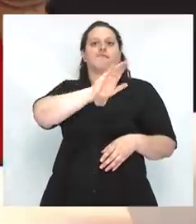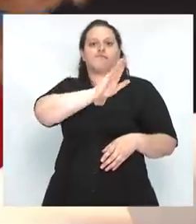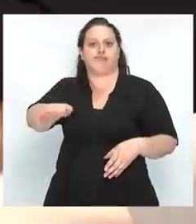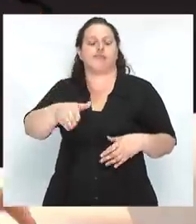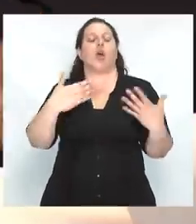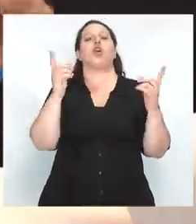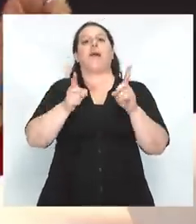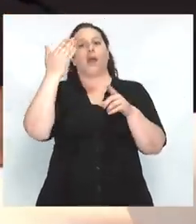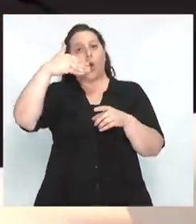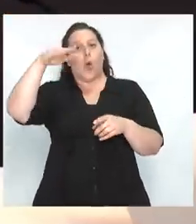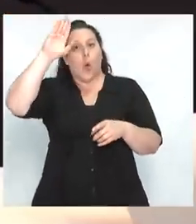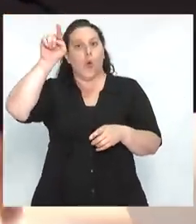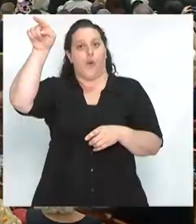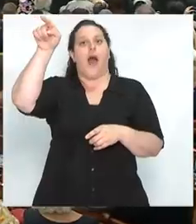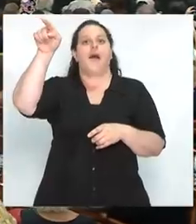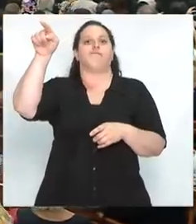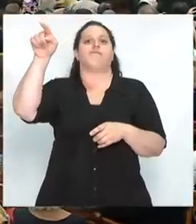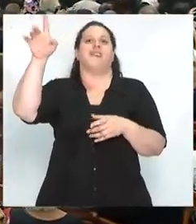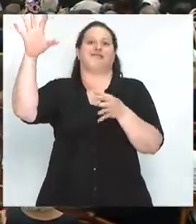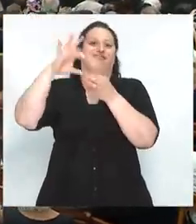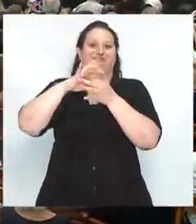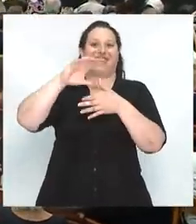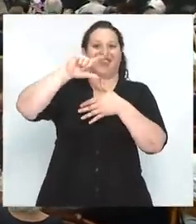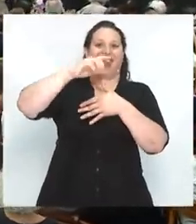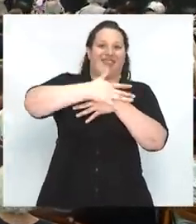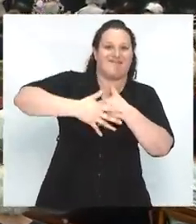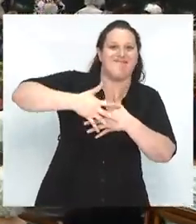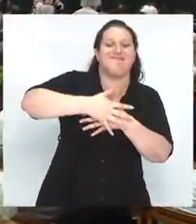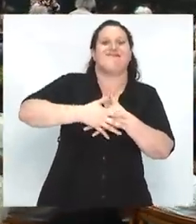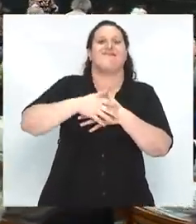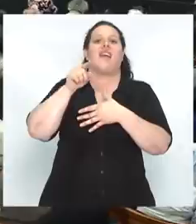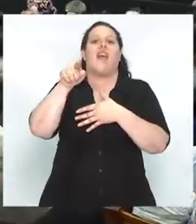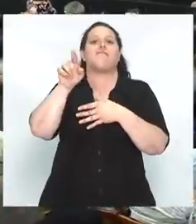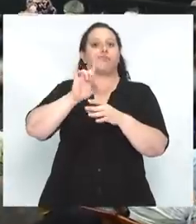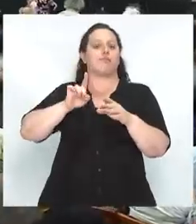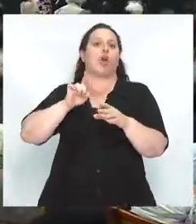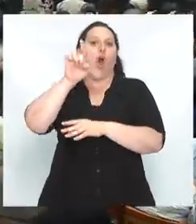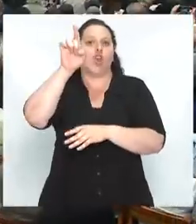referencia del continente capaz de frenar el imperialismo norteamericano.